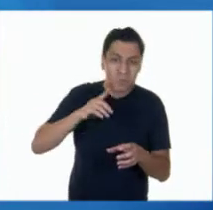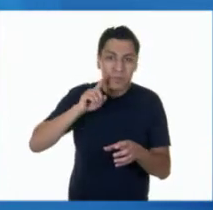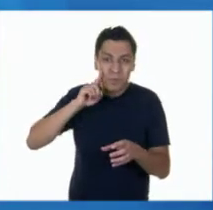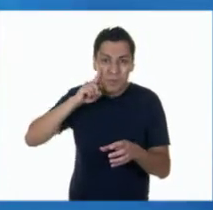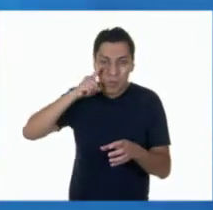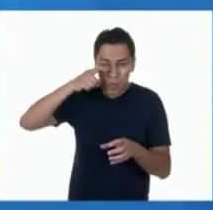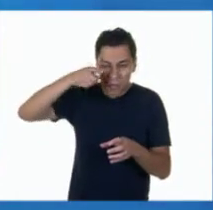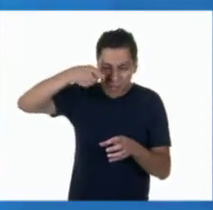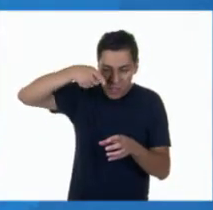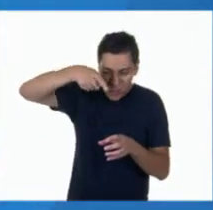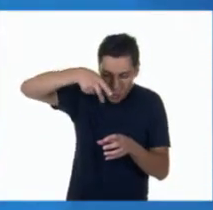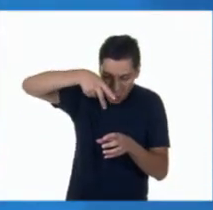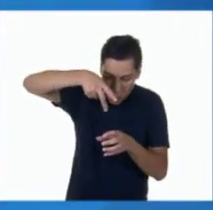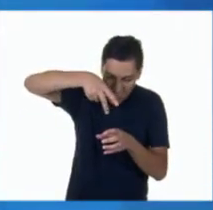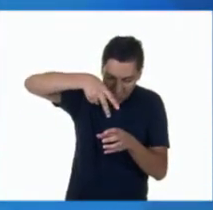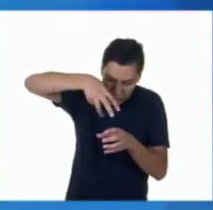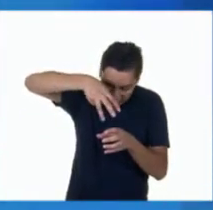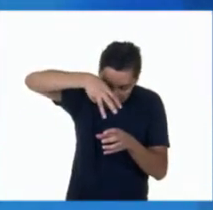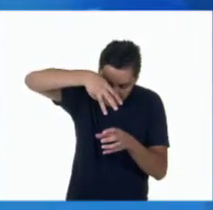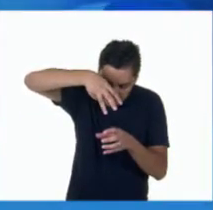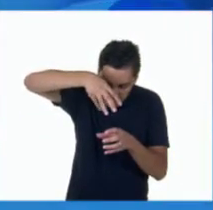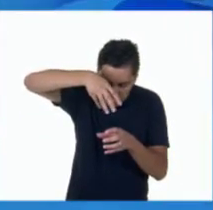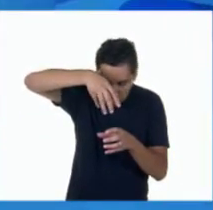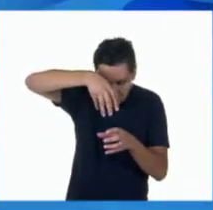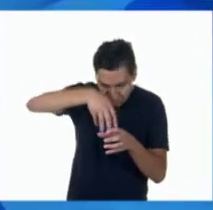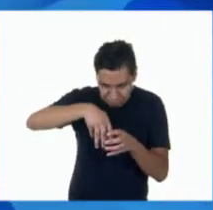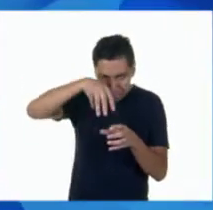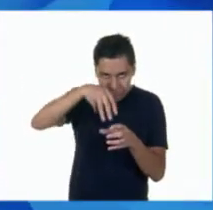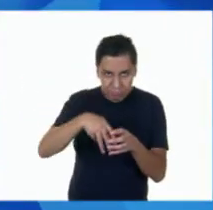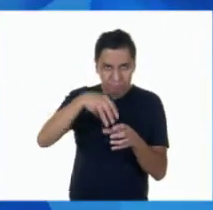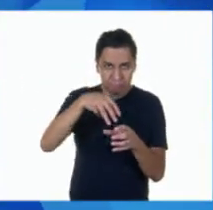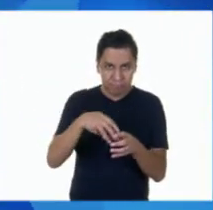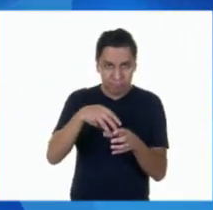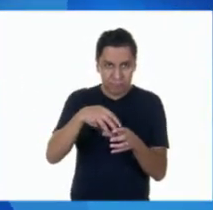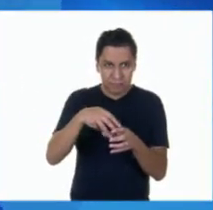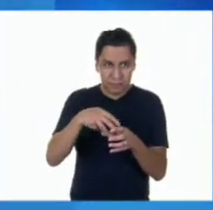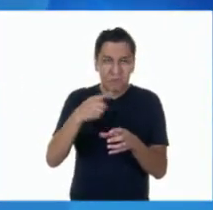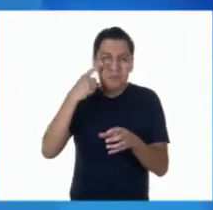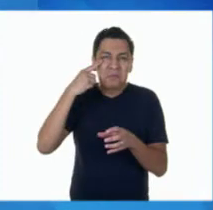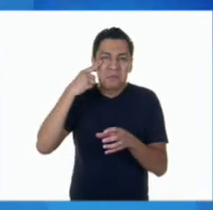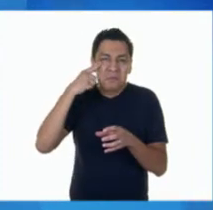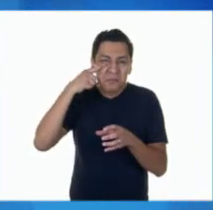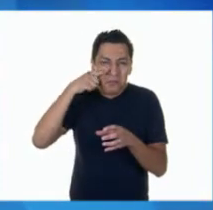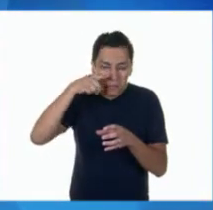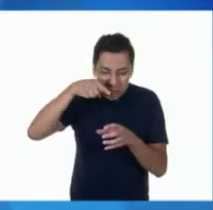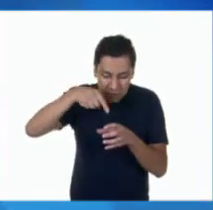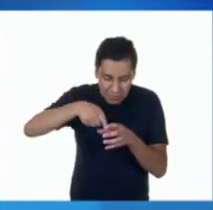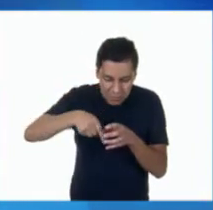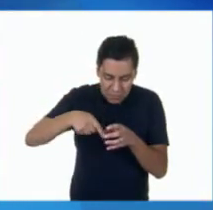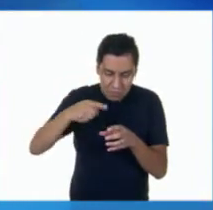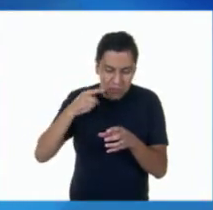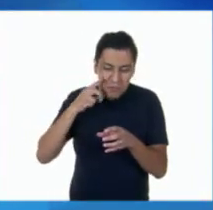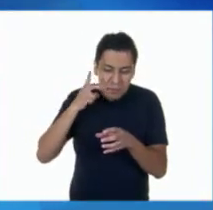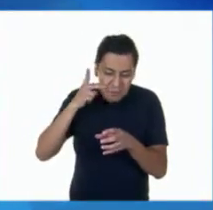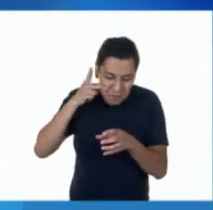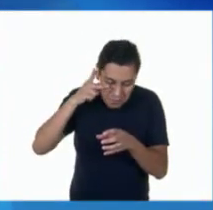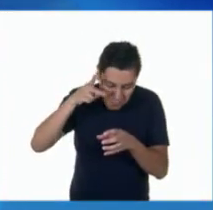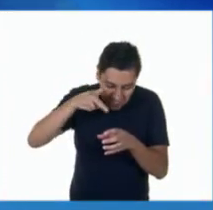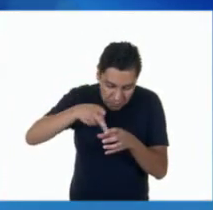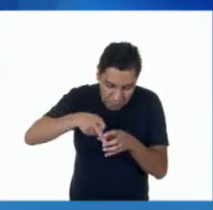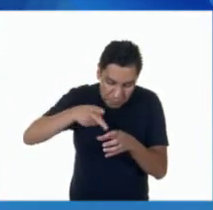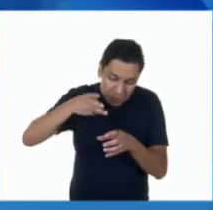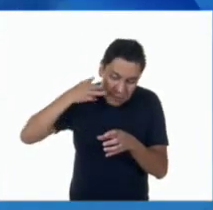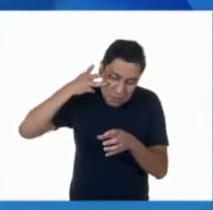lágrimas. Y entonces, cada vez que Simón se sentía triste, metía sus lágrimas en el